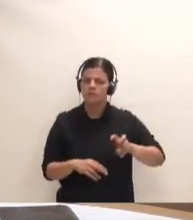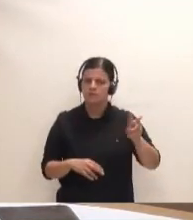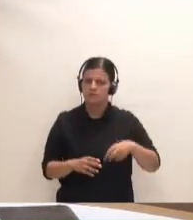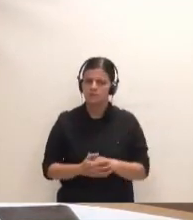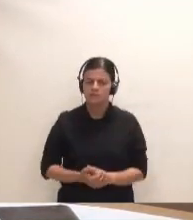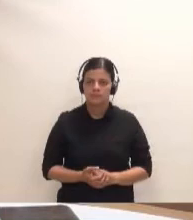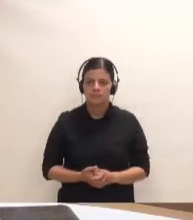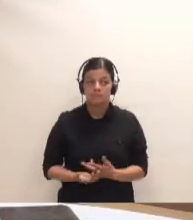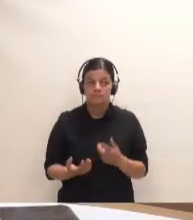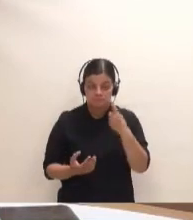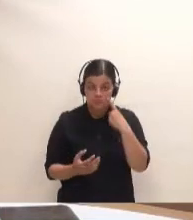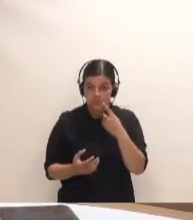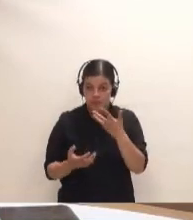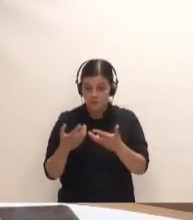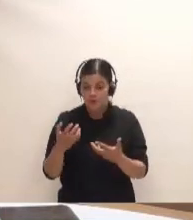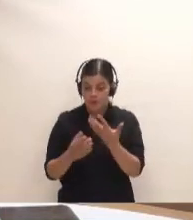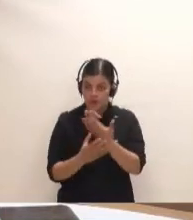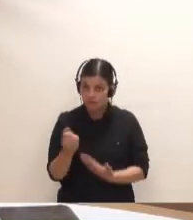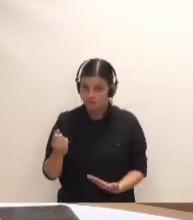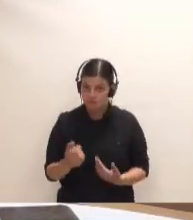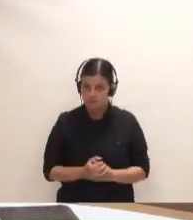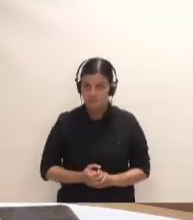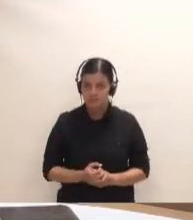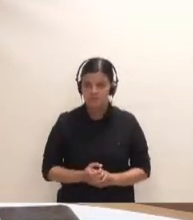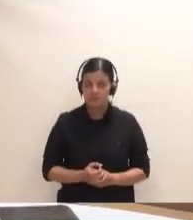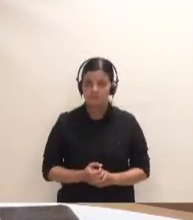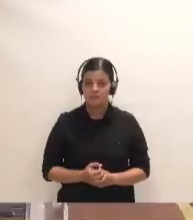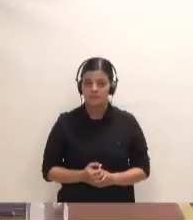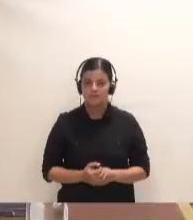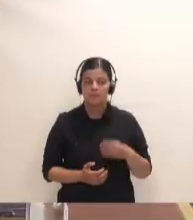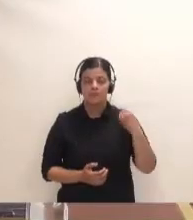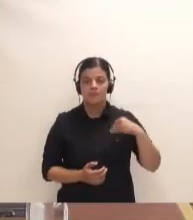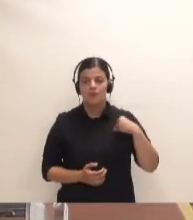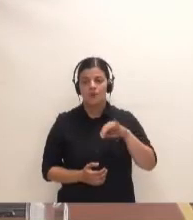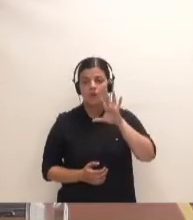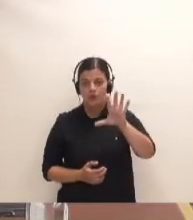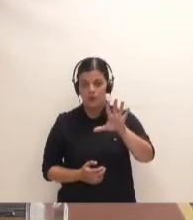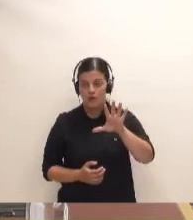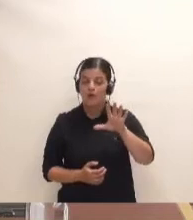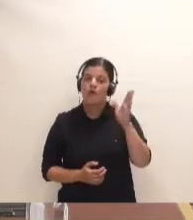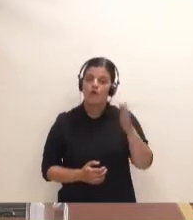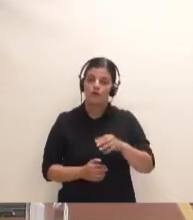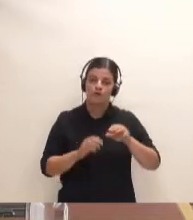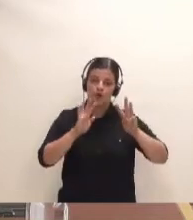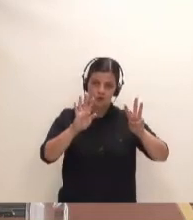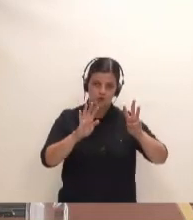pues está equivocado ese informe. Igual que ocurre con el del 5 del 8 del 2021.